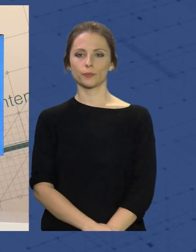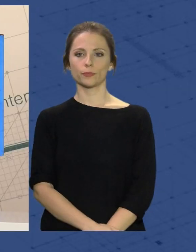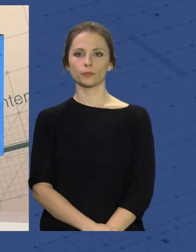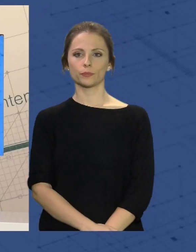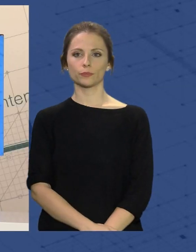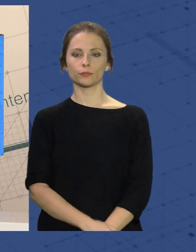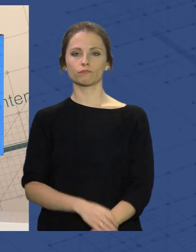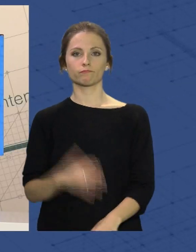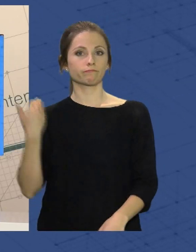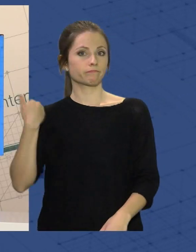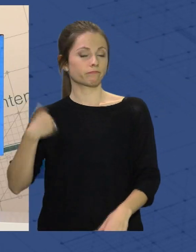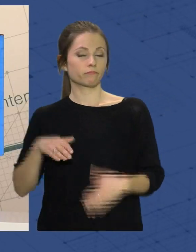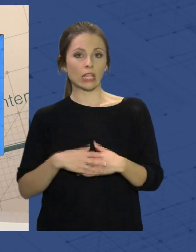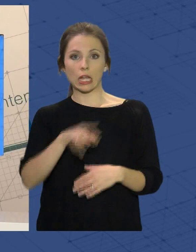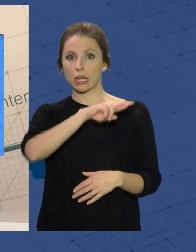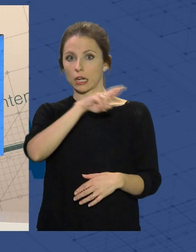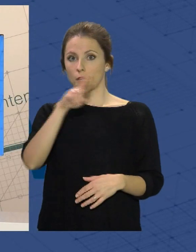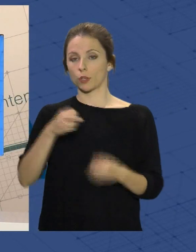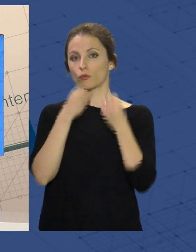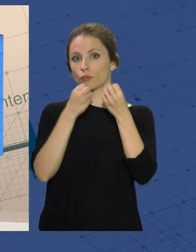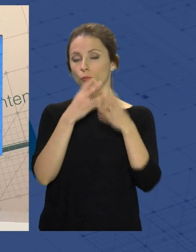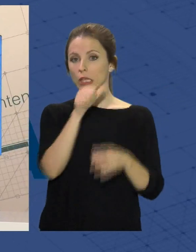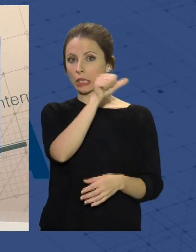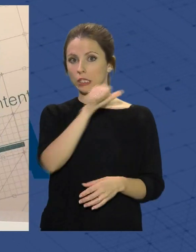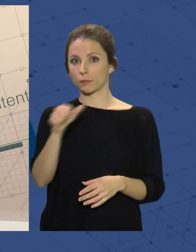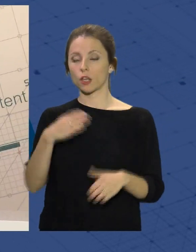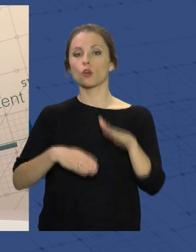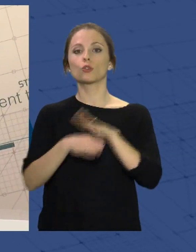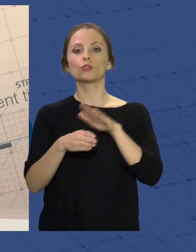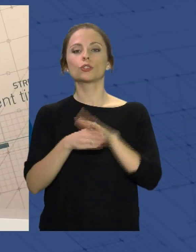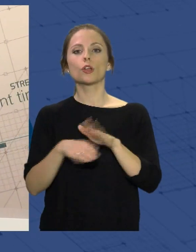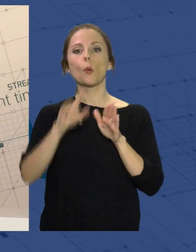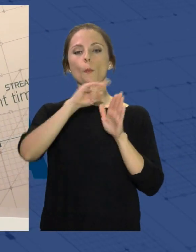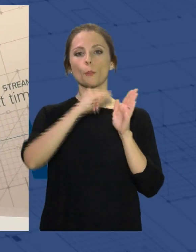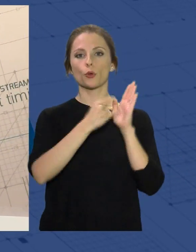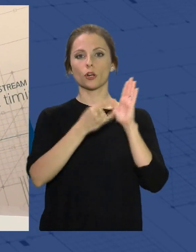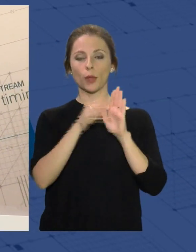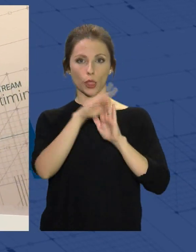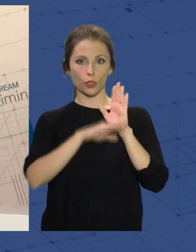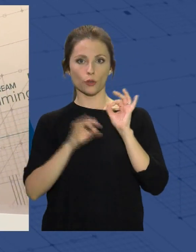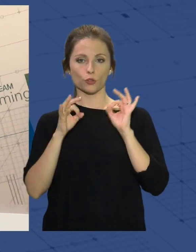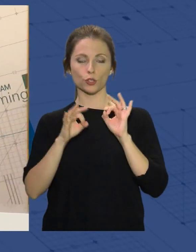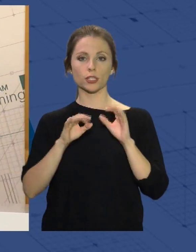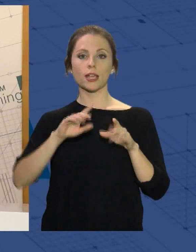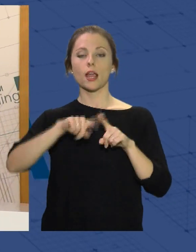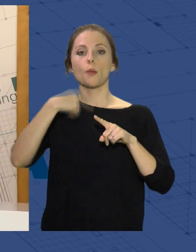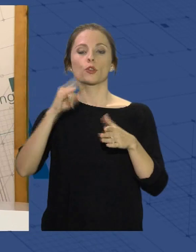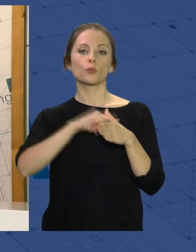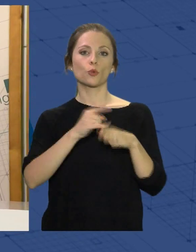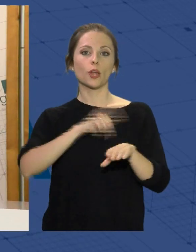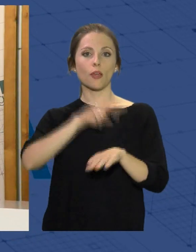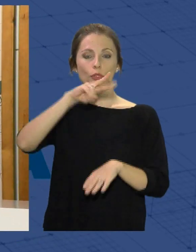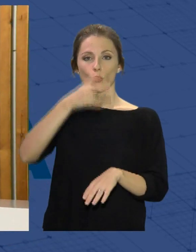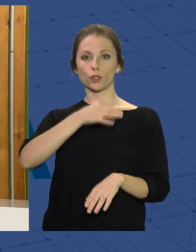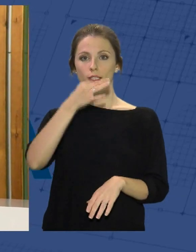Y hasta aquí este repaso informativo de la semana. Sigan con la programación de Interalmira y Televisión. La información volverá el lunes a las 2 de la tarde.